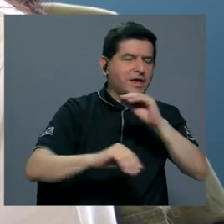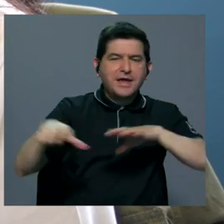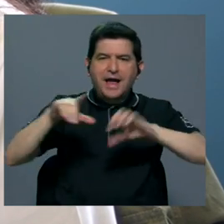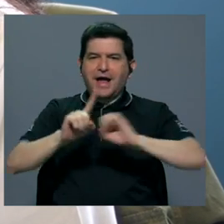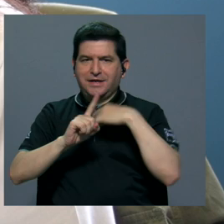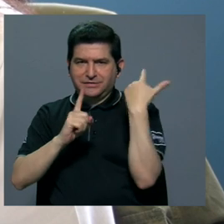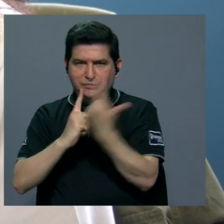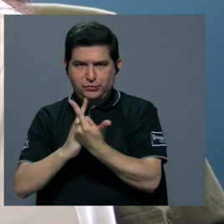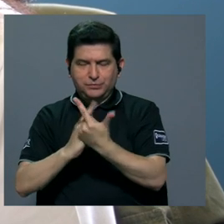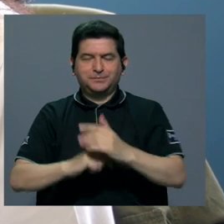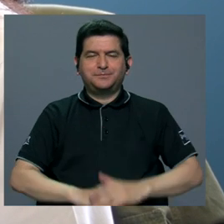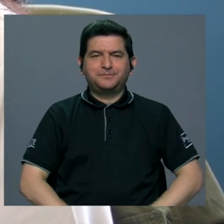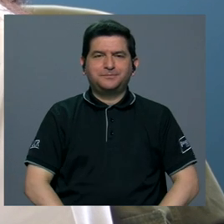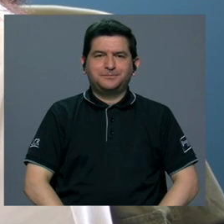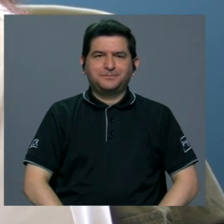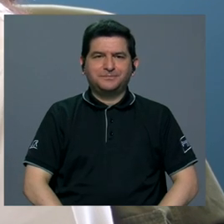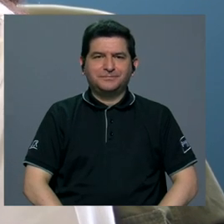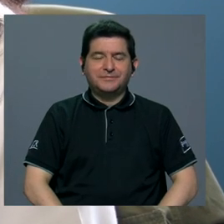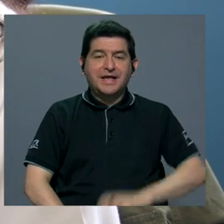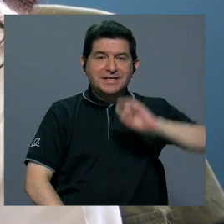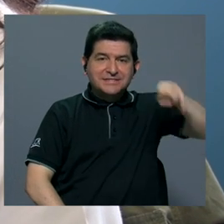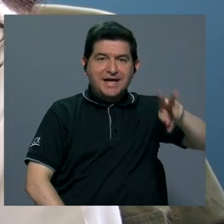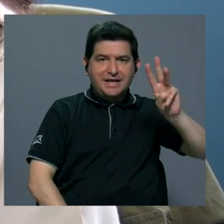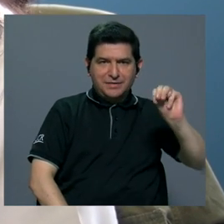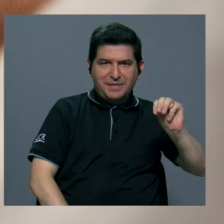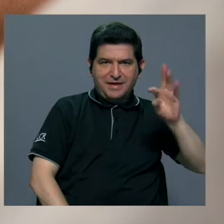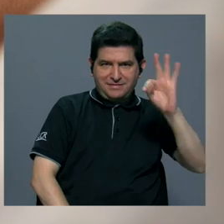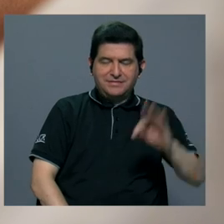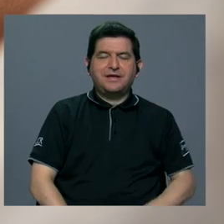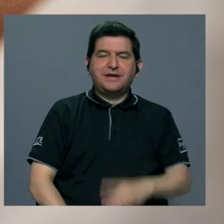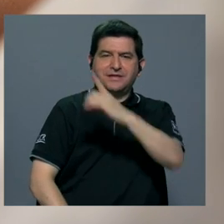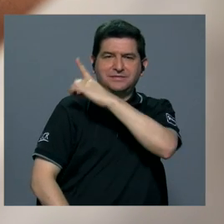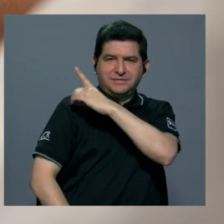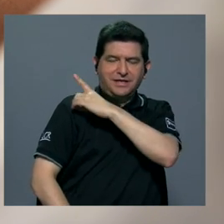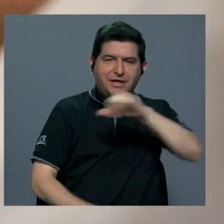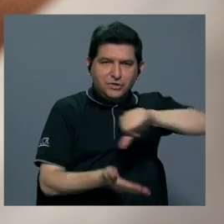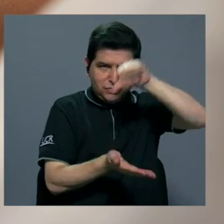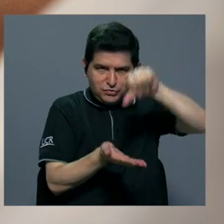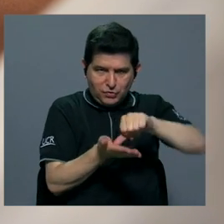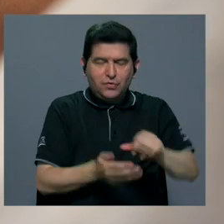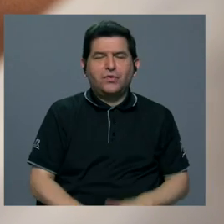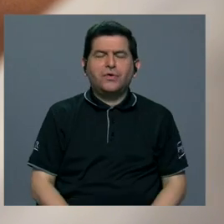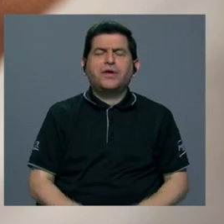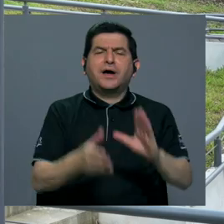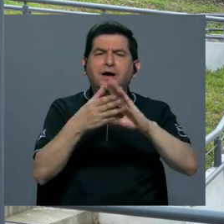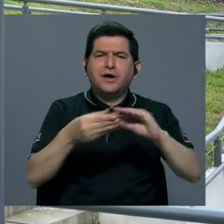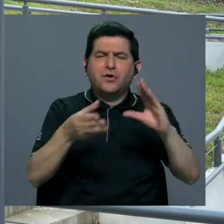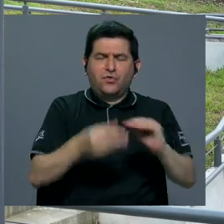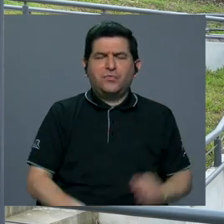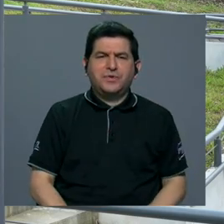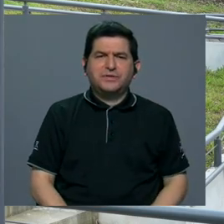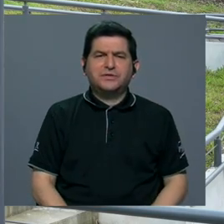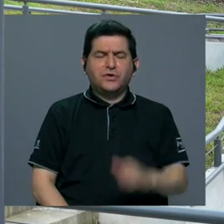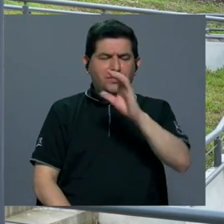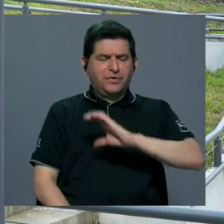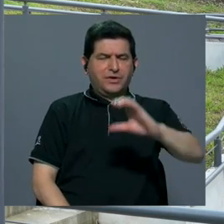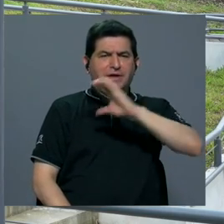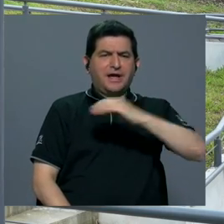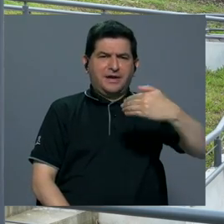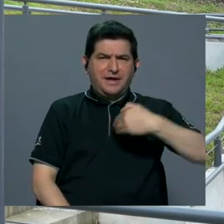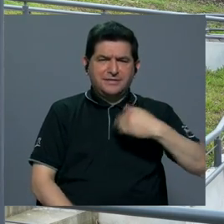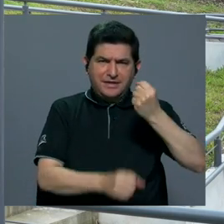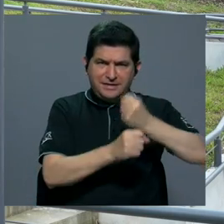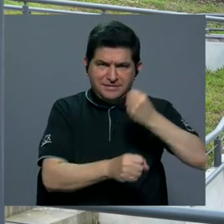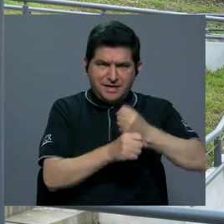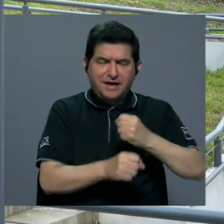y la acción social. Janet Martínez Toledo, directora del Centro, comentó sobre qué ha caracterizado